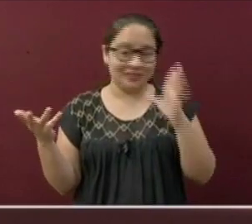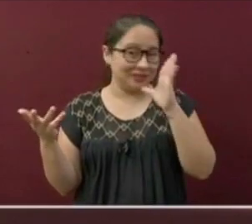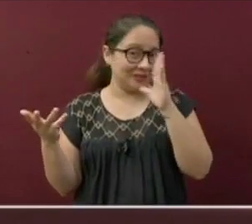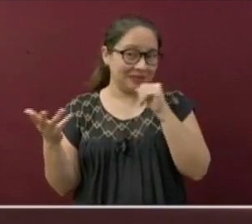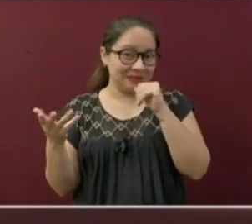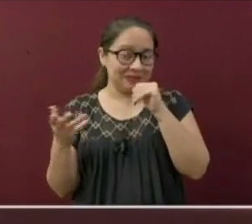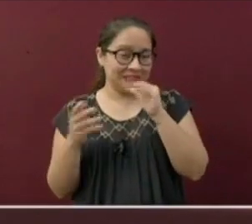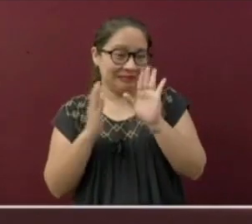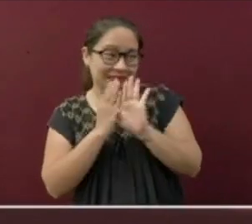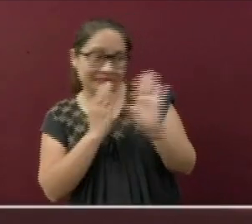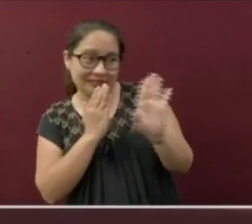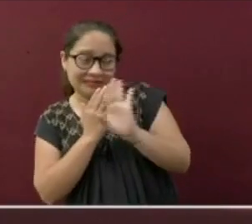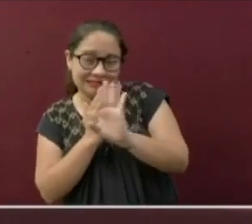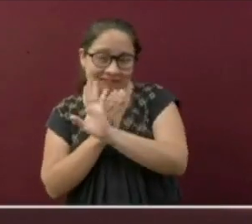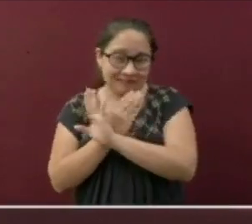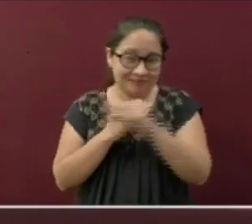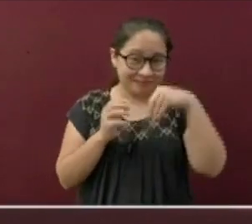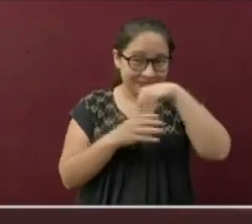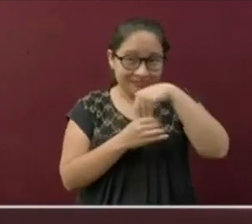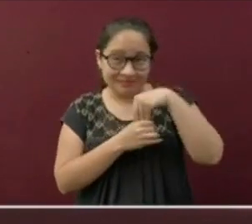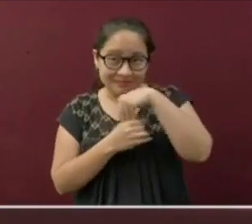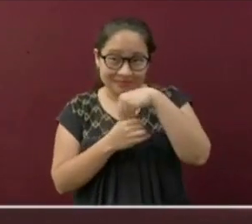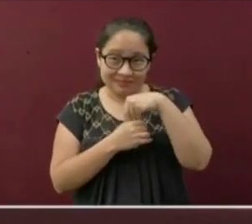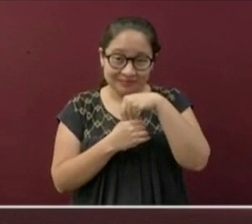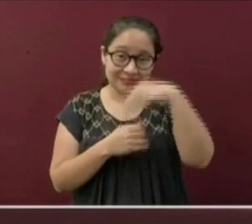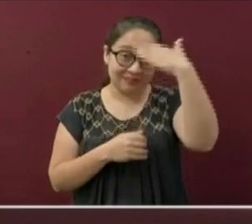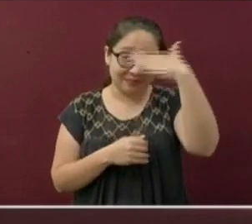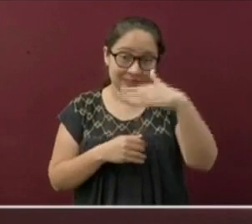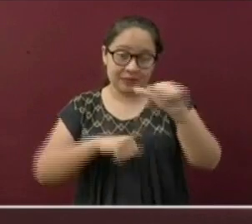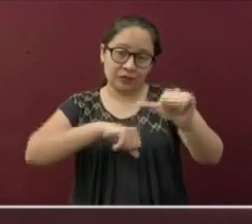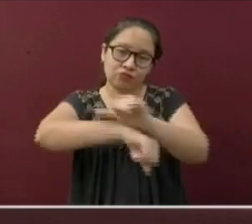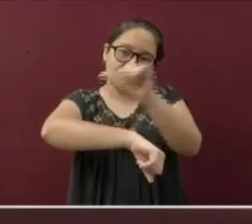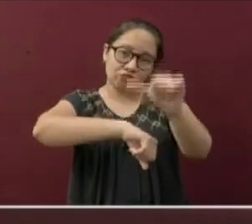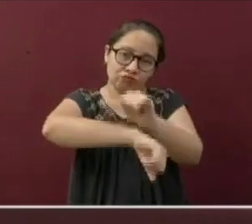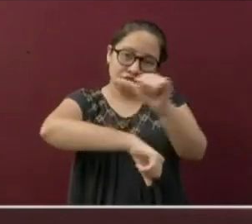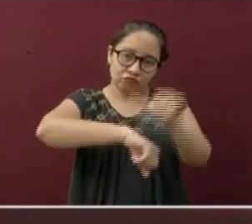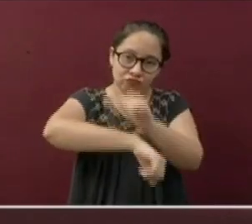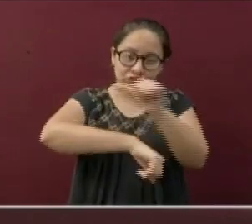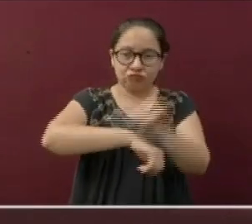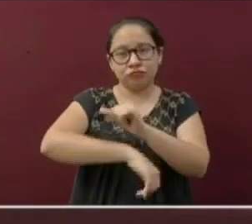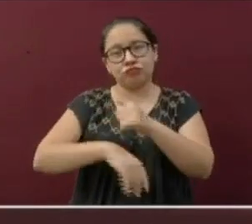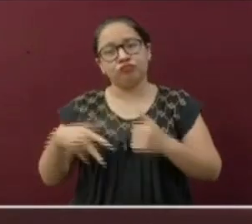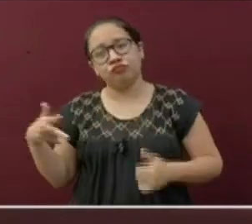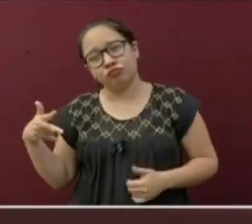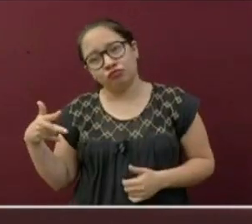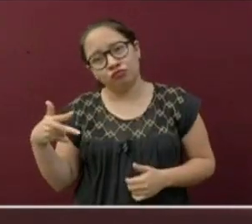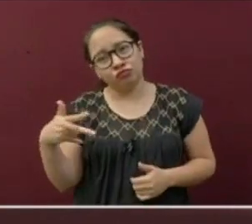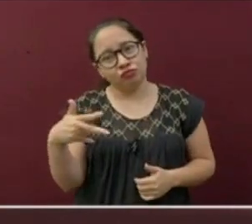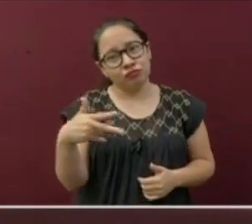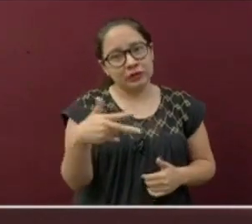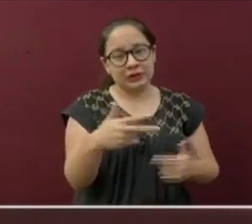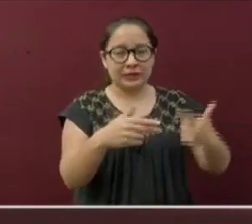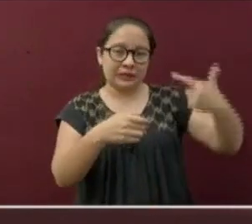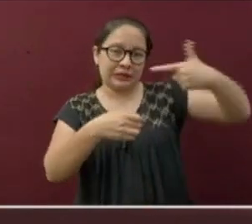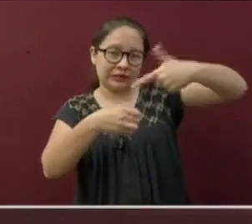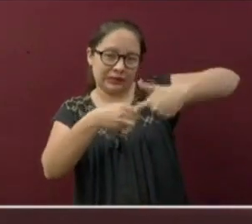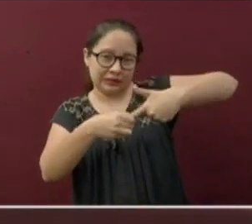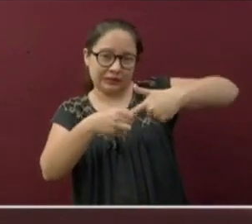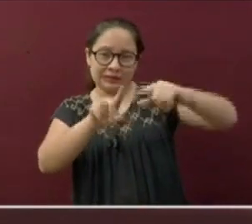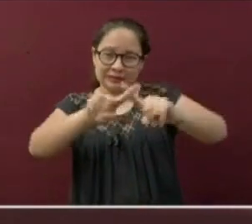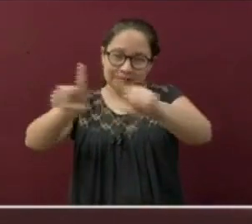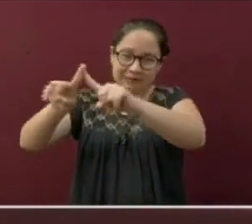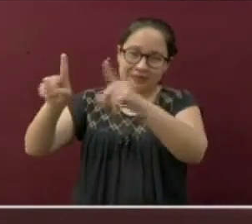distanciamiento social. Los viajes en auto, las paradas en el camino para abastecerse de gasolina,